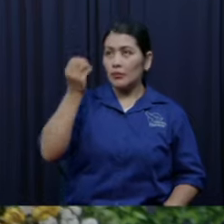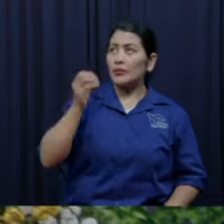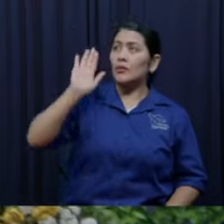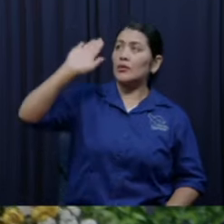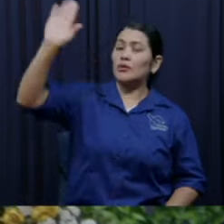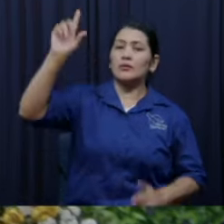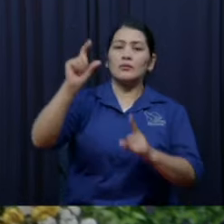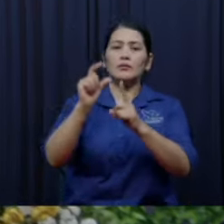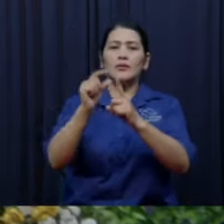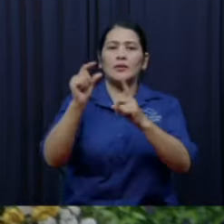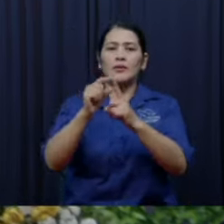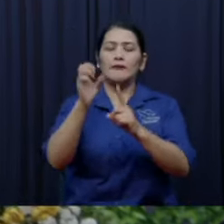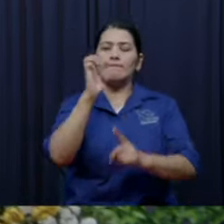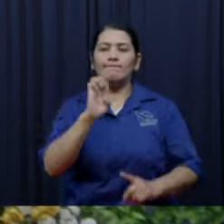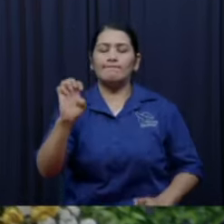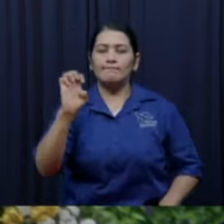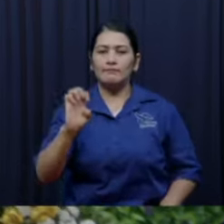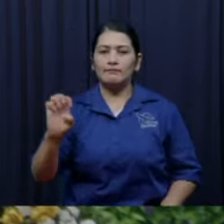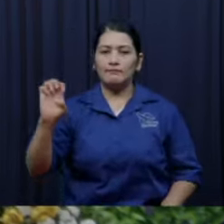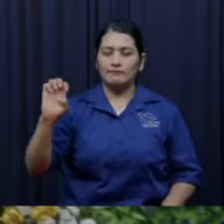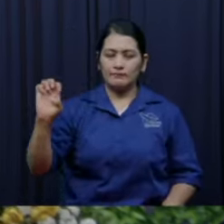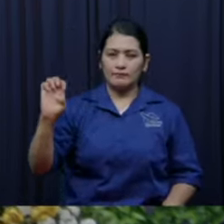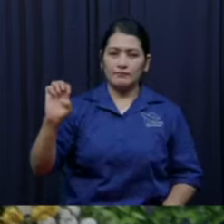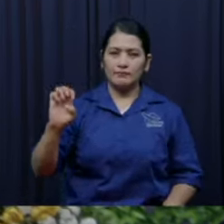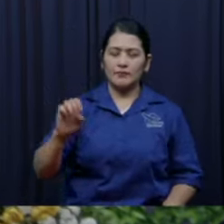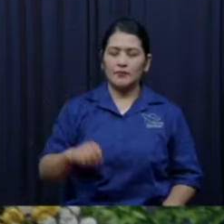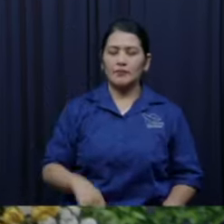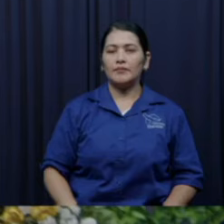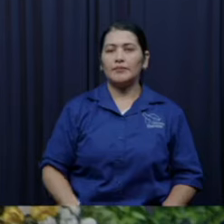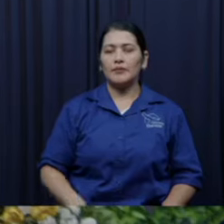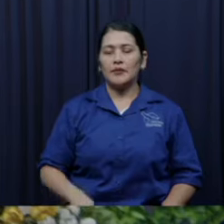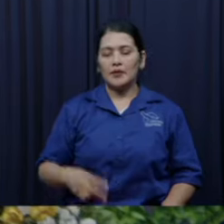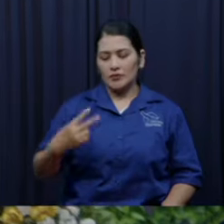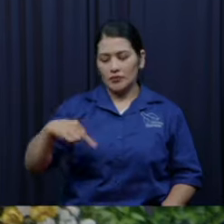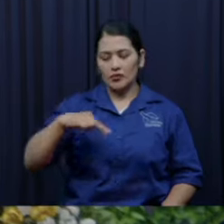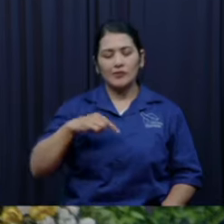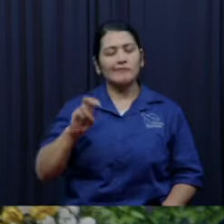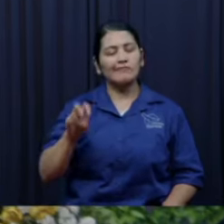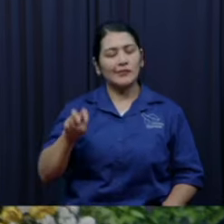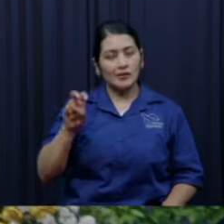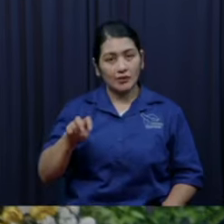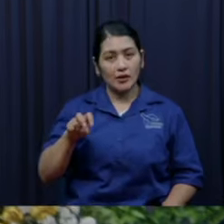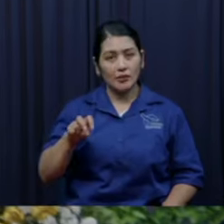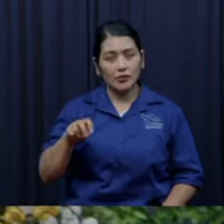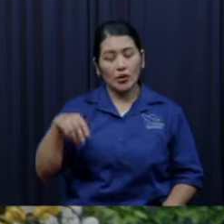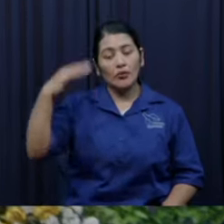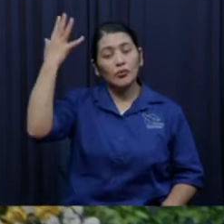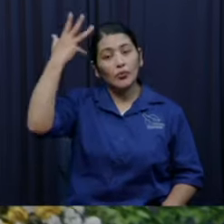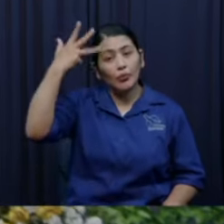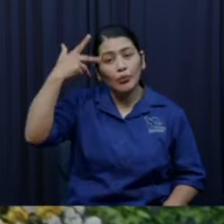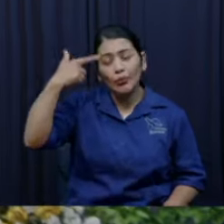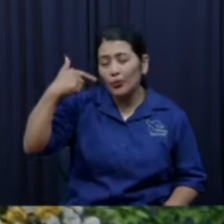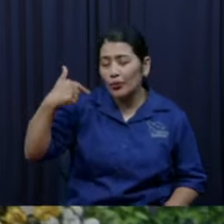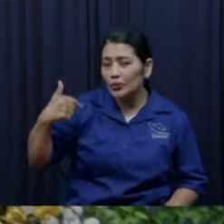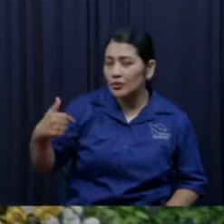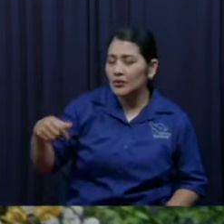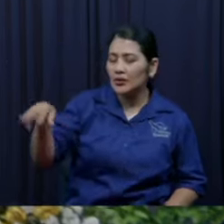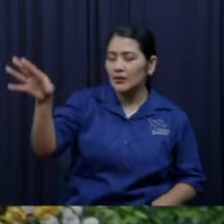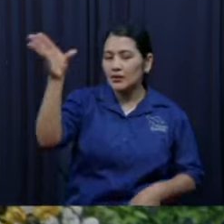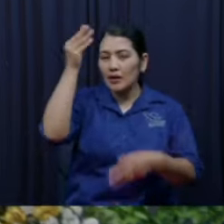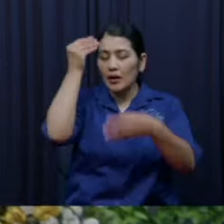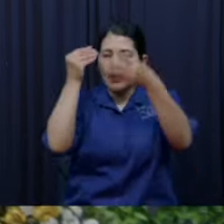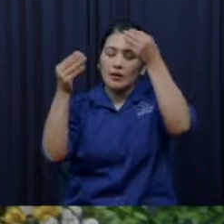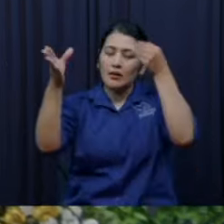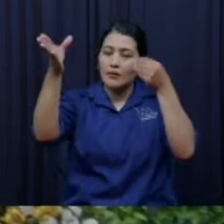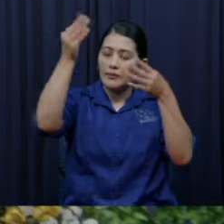ilimitada. Entonces tenemos que seguir aprendiendo cosas y dentro de ellos entonces esta temática